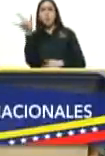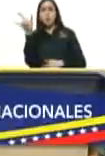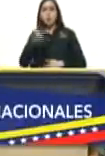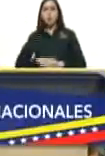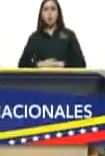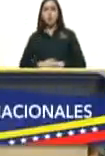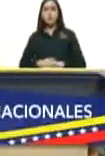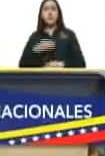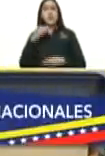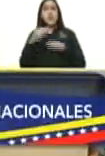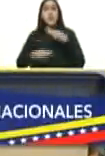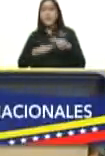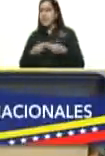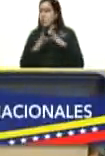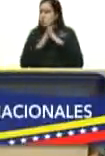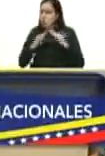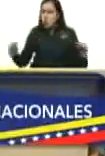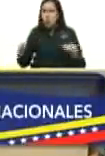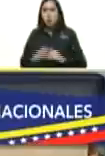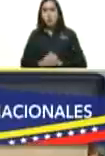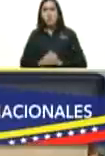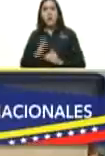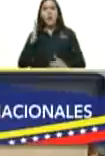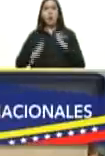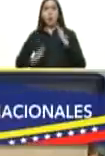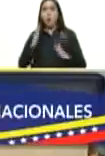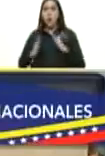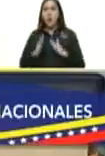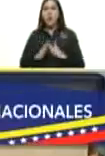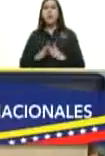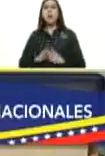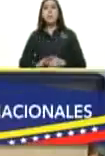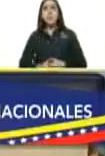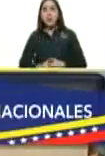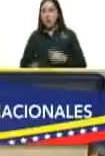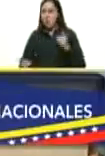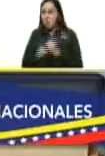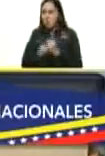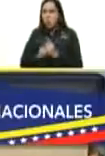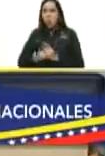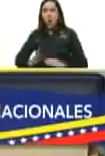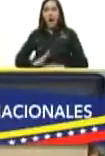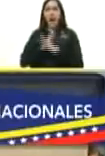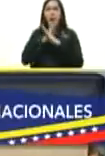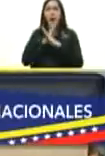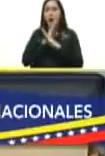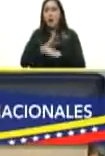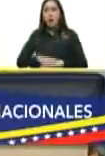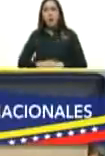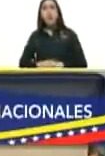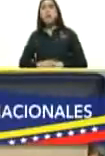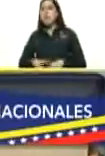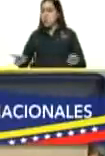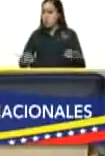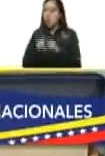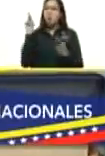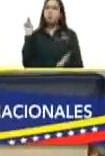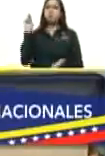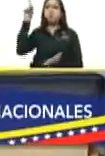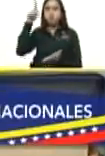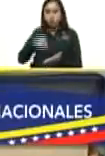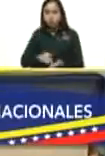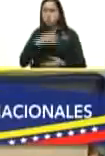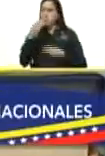hicieron de todo para que nuestros atletas no pudieran competir y clasificar a las olimpíadas y compitieron llegaron